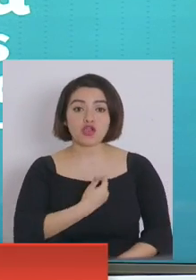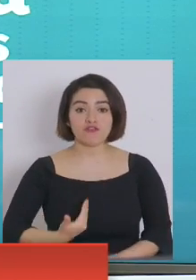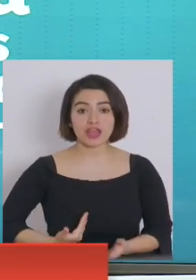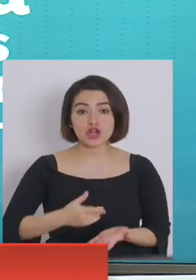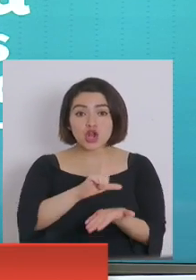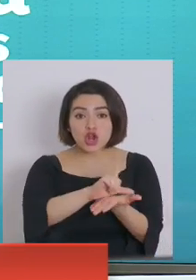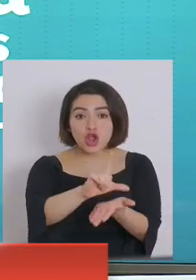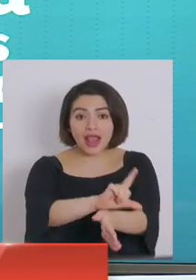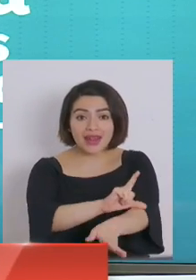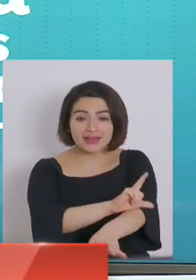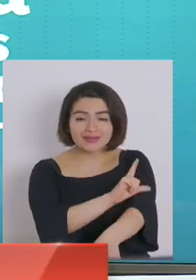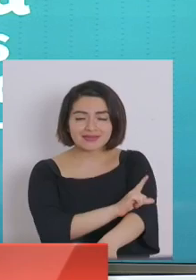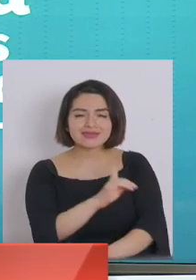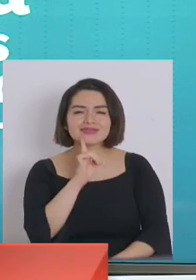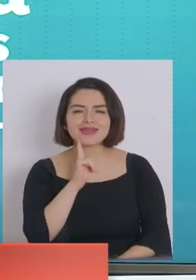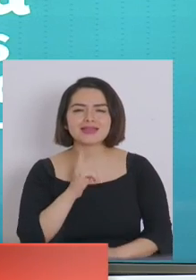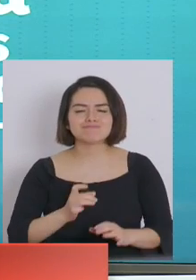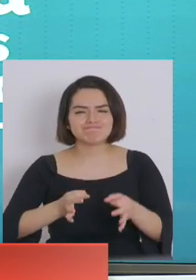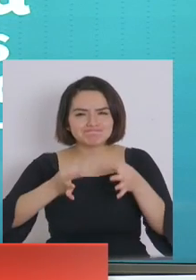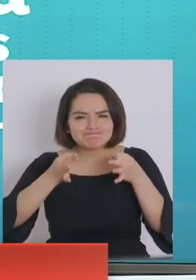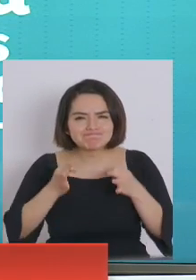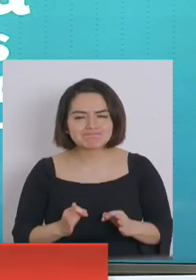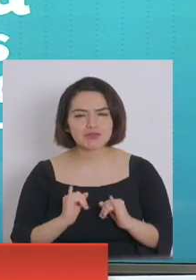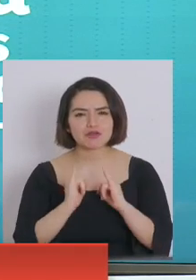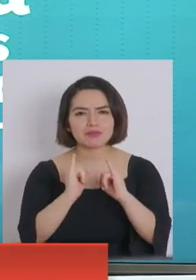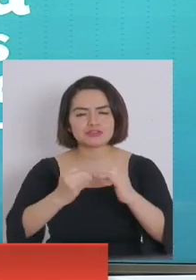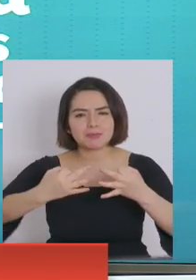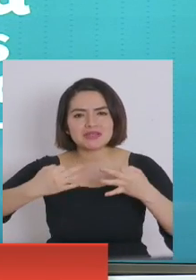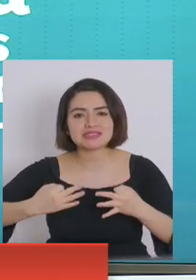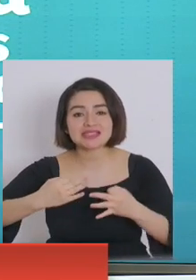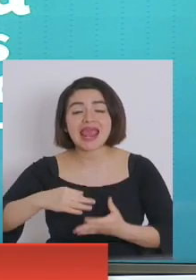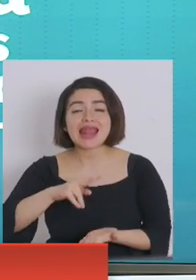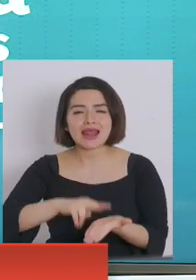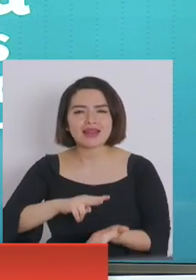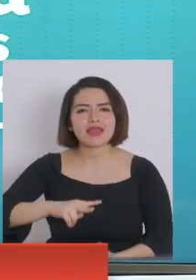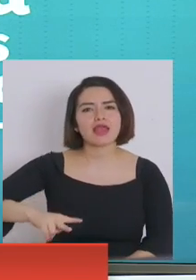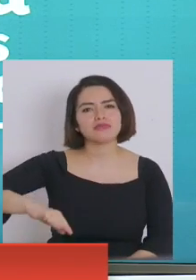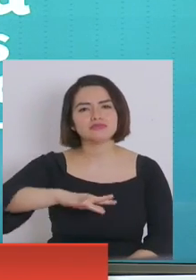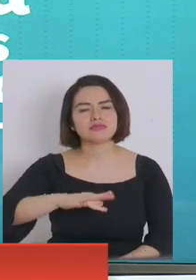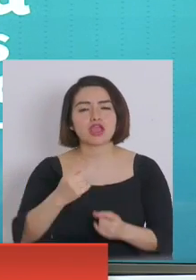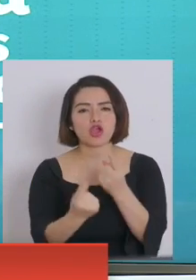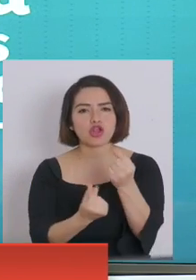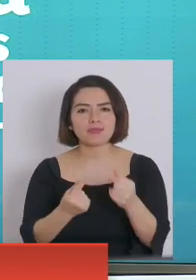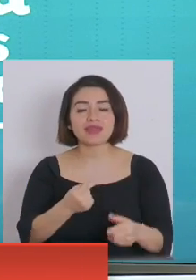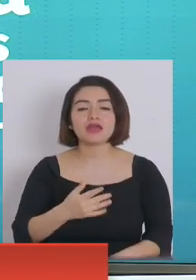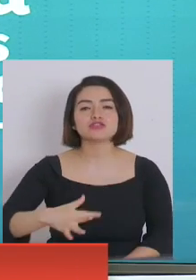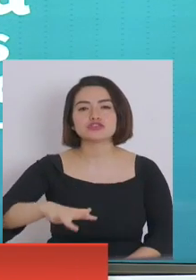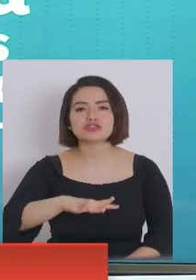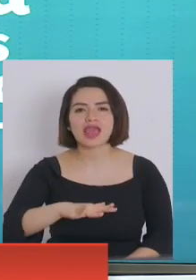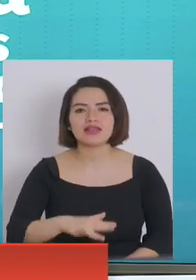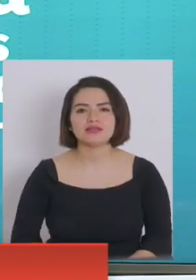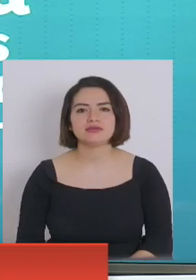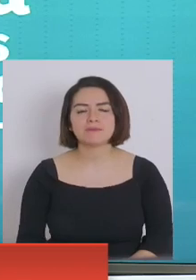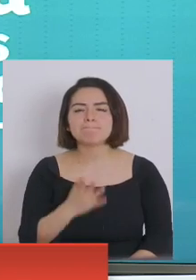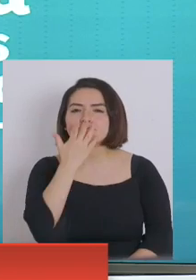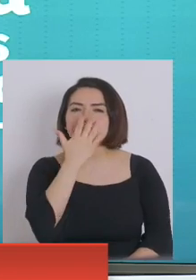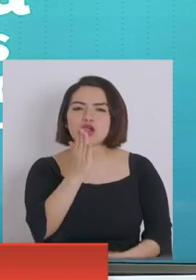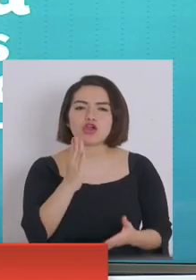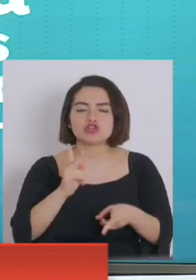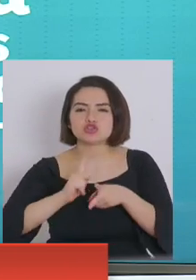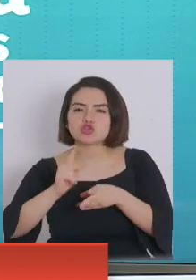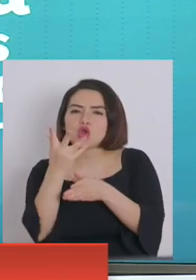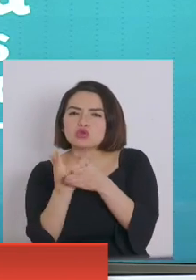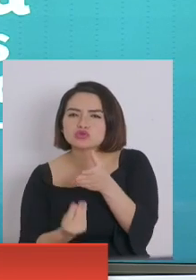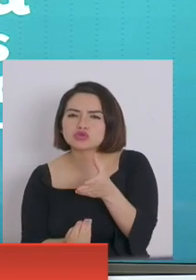contar con una foto precisa de la realidad socioeconómica que permita el mejor diseño de soluciones para